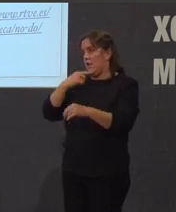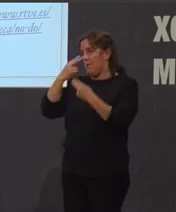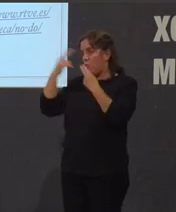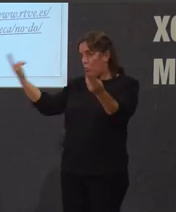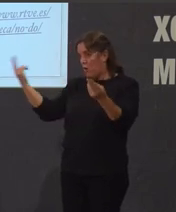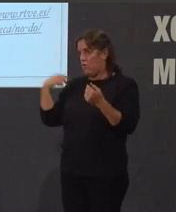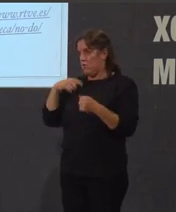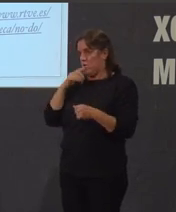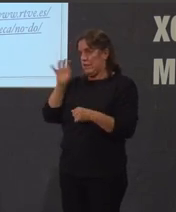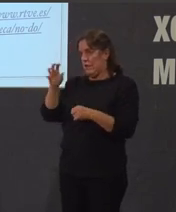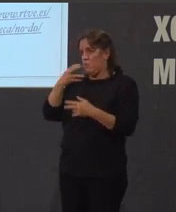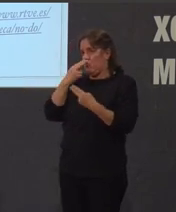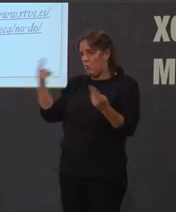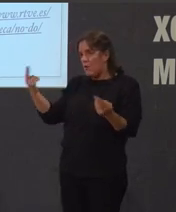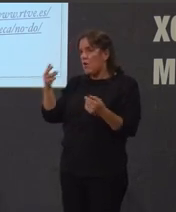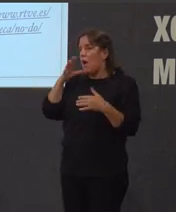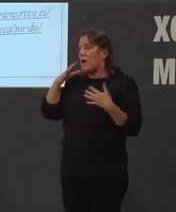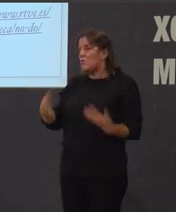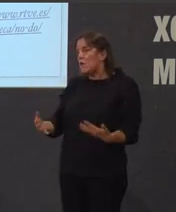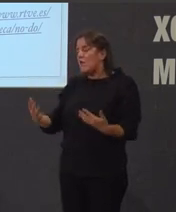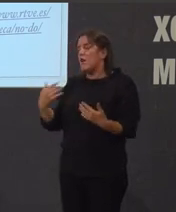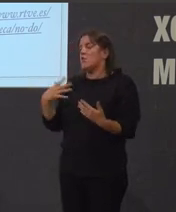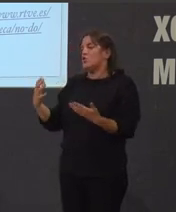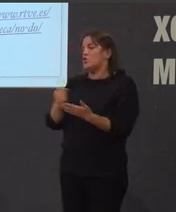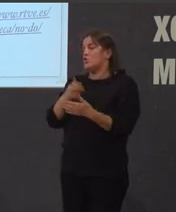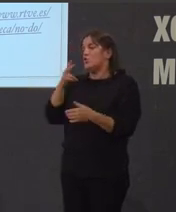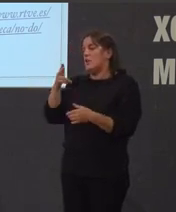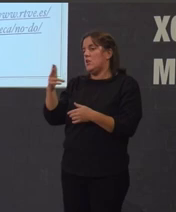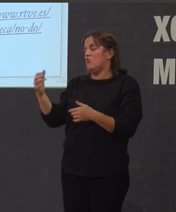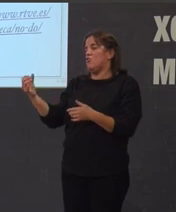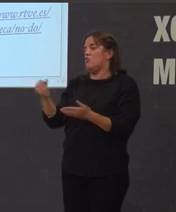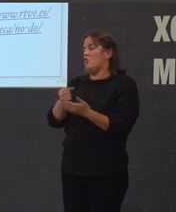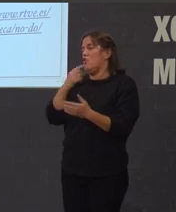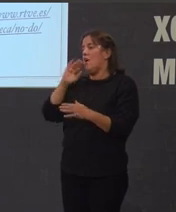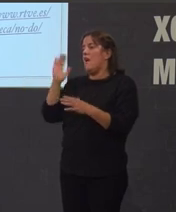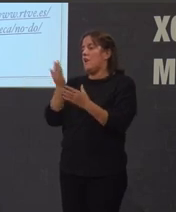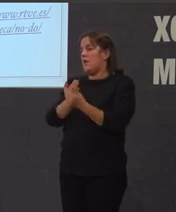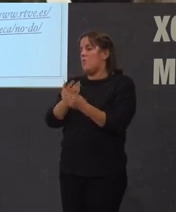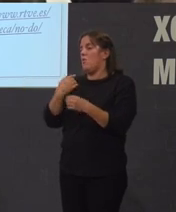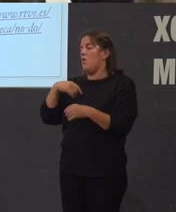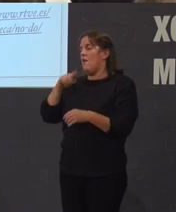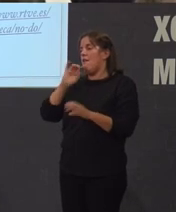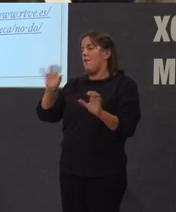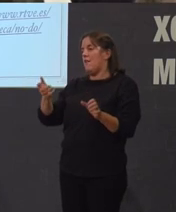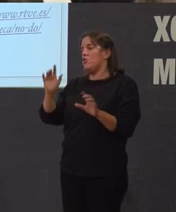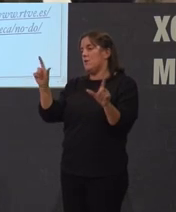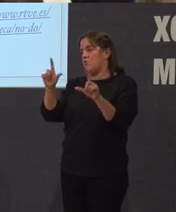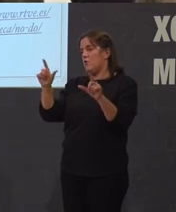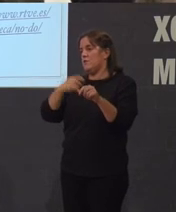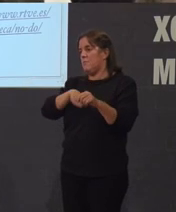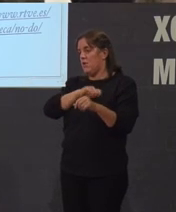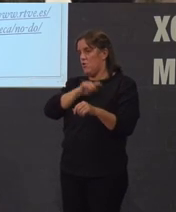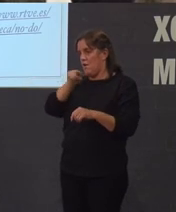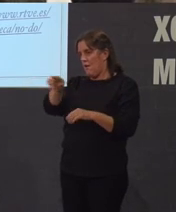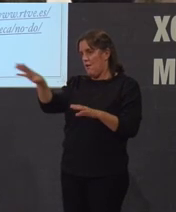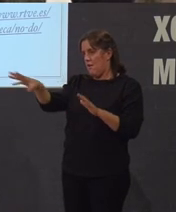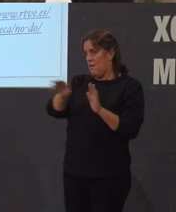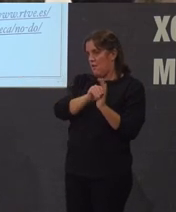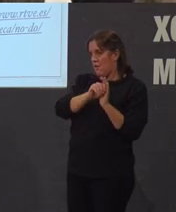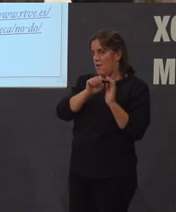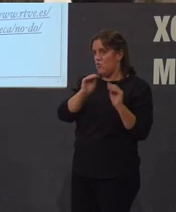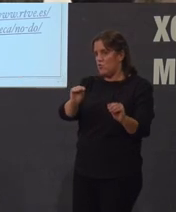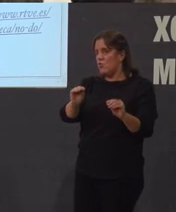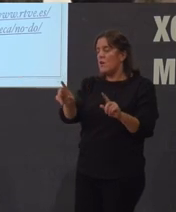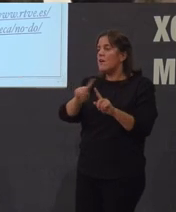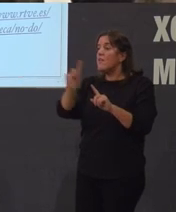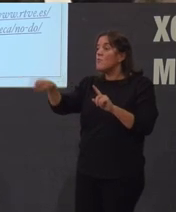público basicamente entón hoxendía pertencen todos os seus dereitos e o arquivo a Radio Televisión Española que tamén foi onde se reintegrou